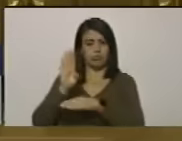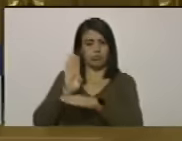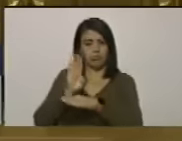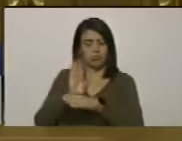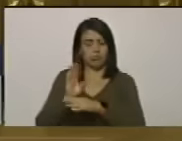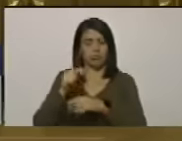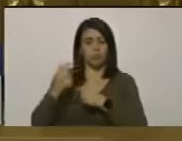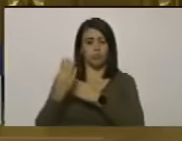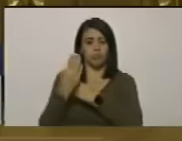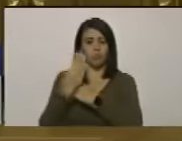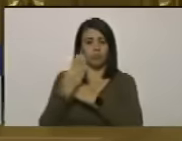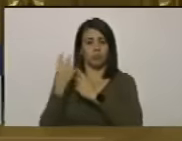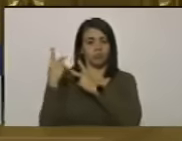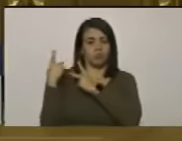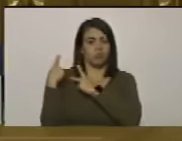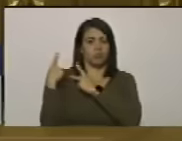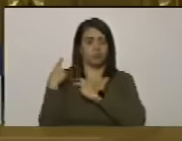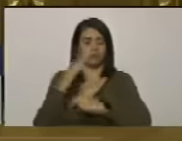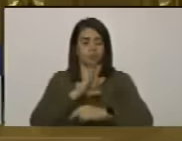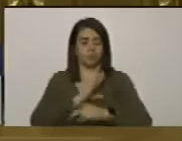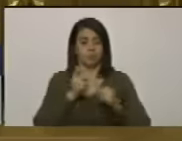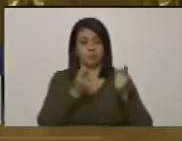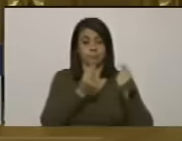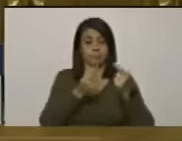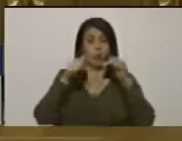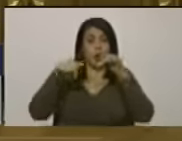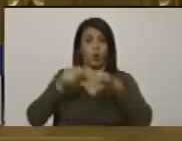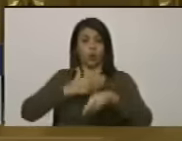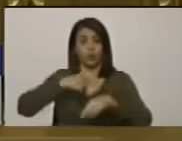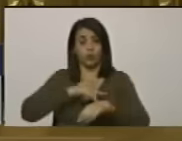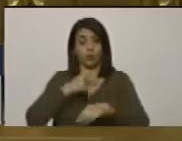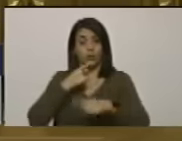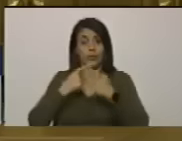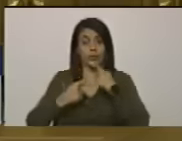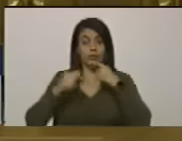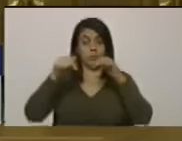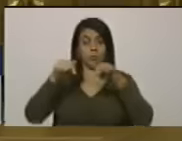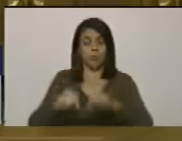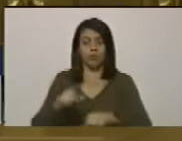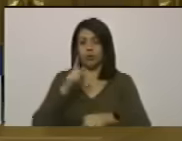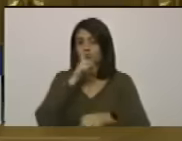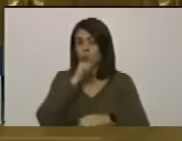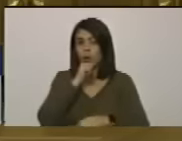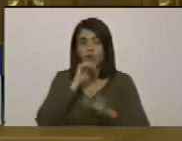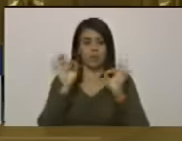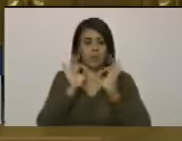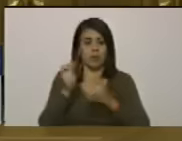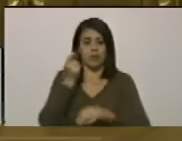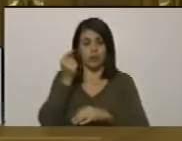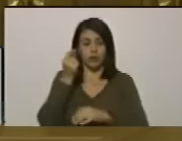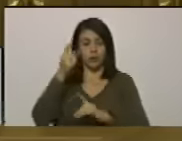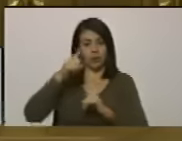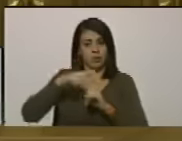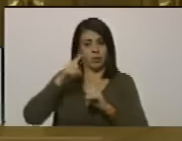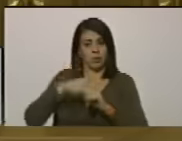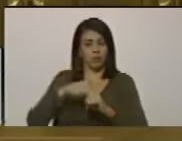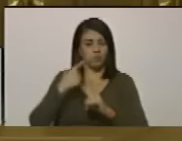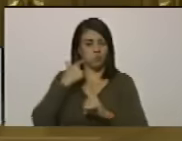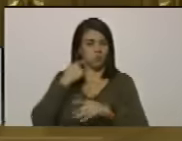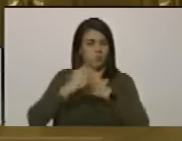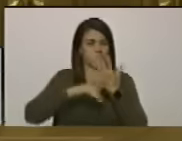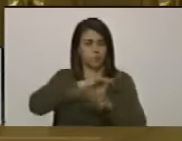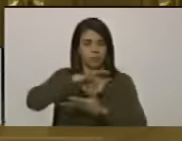privilegios y sus propios intereses, hoy nosotros tenemos que decirle que no tenemos ningún tipo de ambigüedad